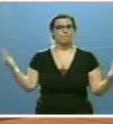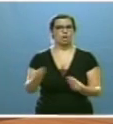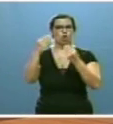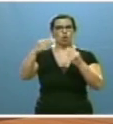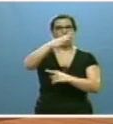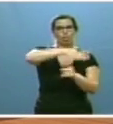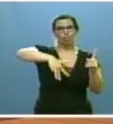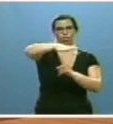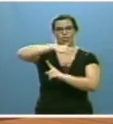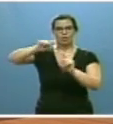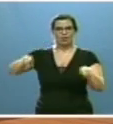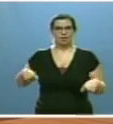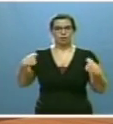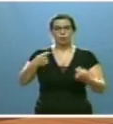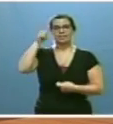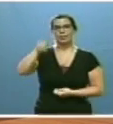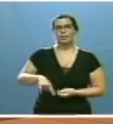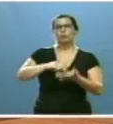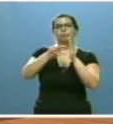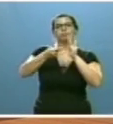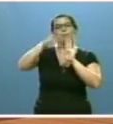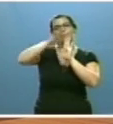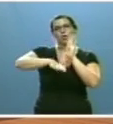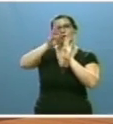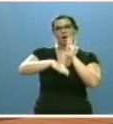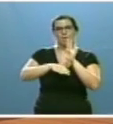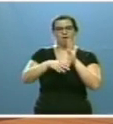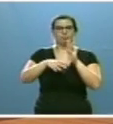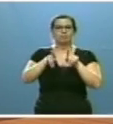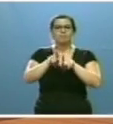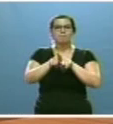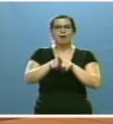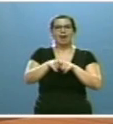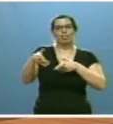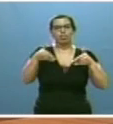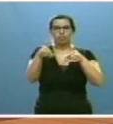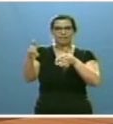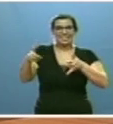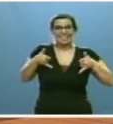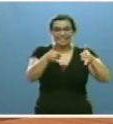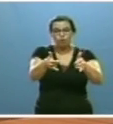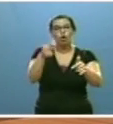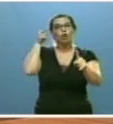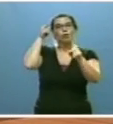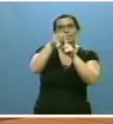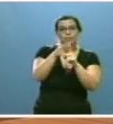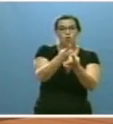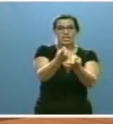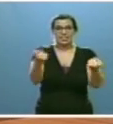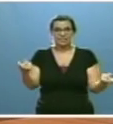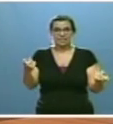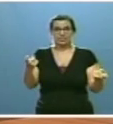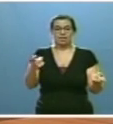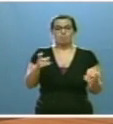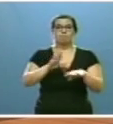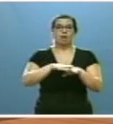se aprobará un programa de infraestructuras hidráulicas dotado con 100 millones de euros y dirigido a completar las necesidades en materia